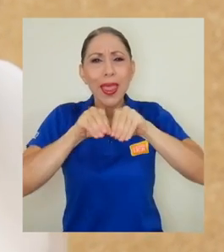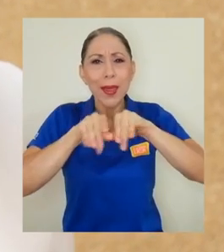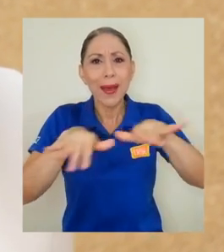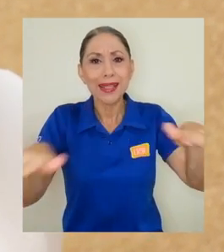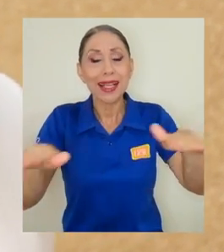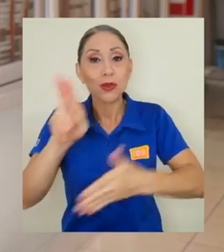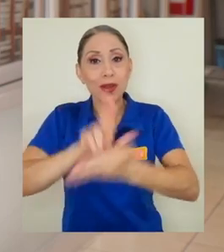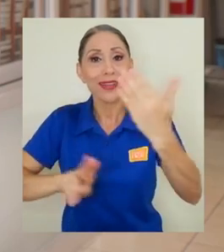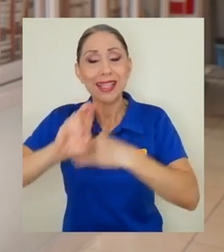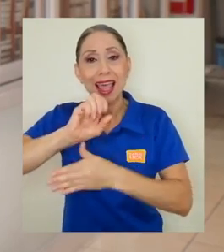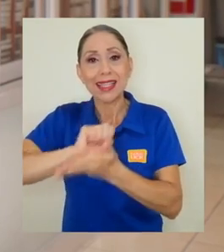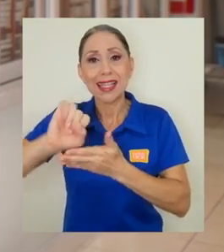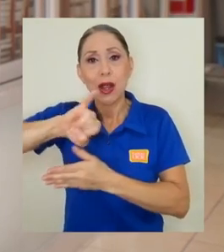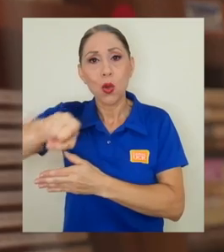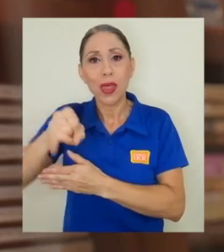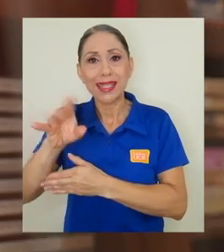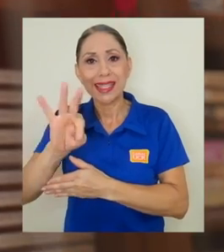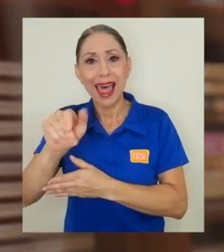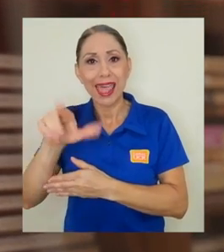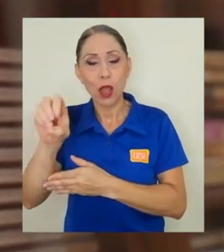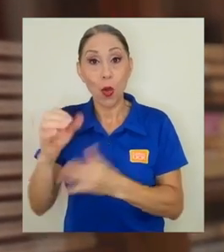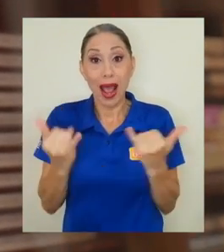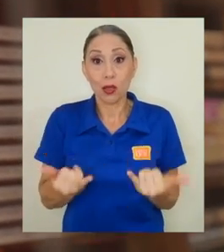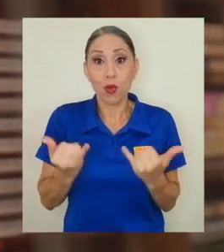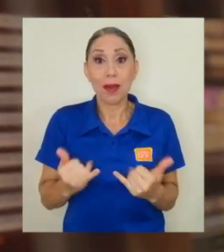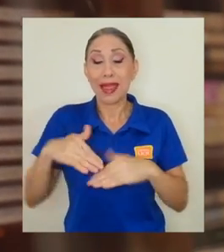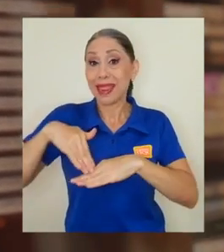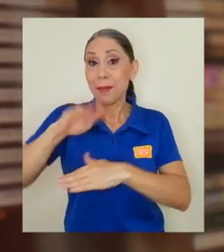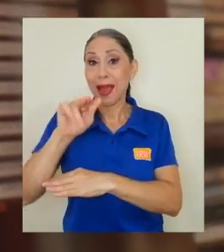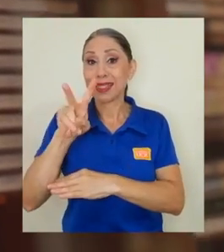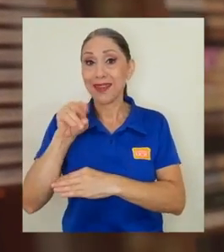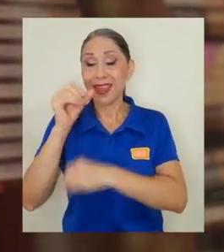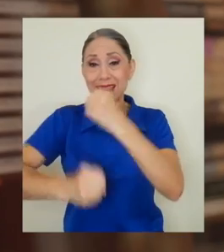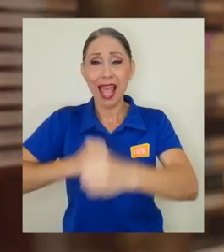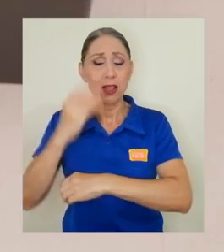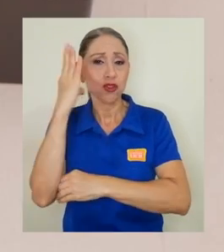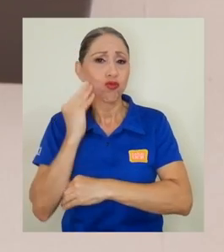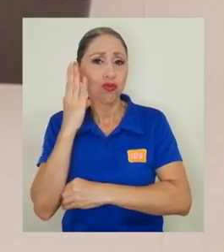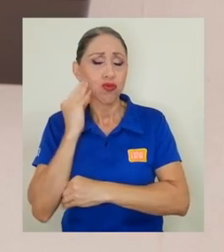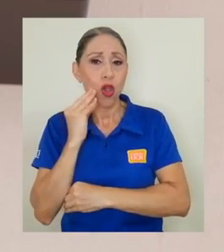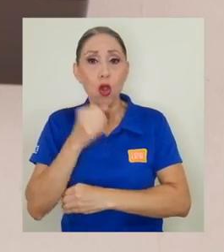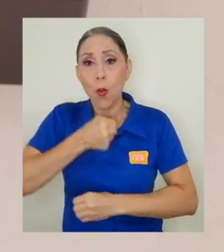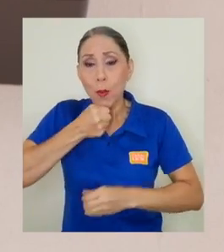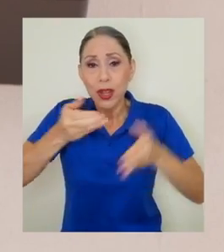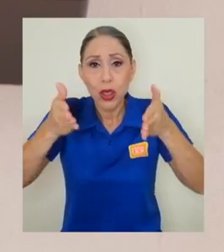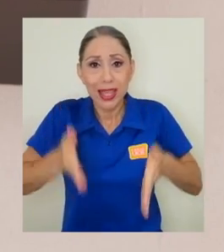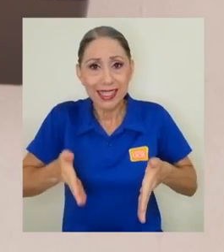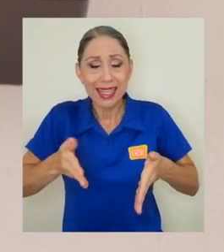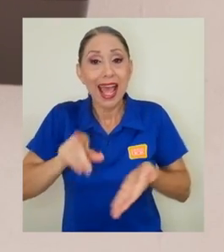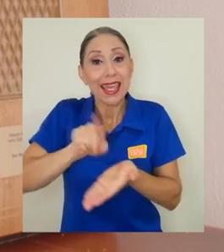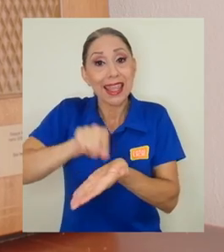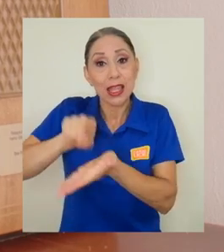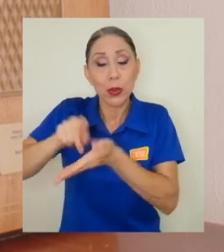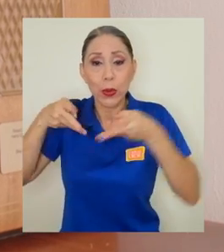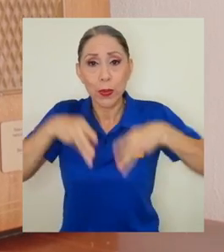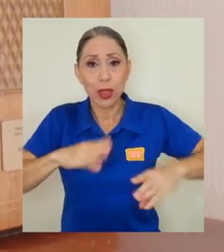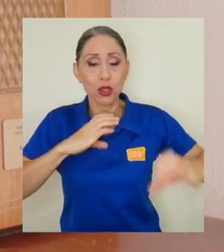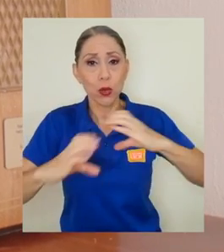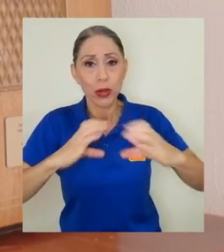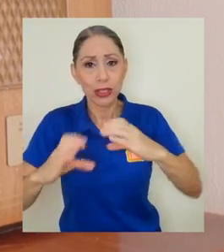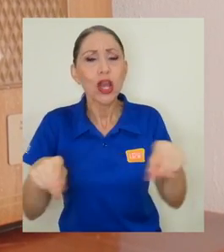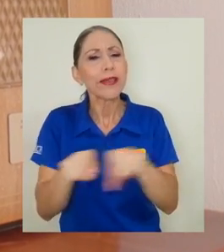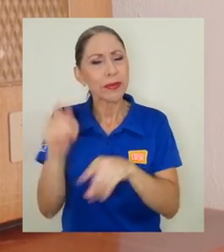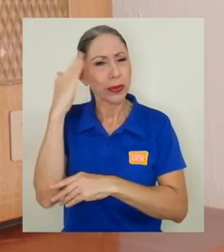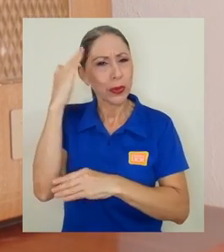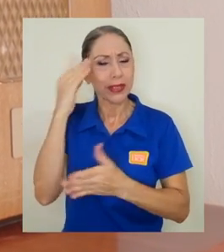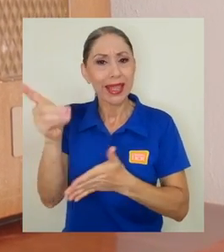Judas Tadeo. Actualmente acumula más de 20 años de trayectoria como periodista y editora de medios de comunicación y es conocedora